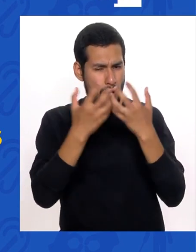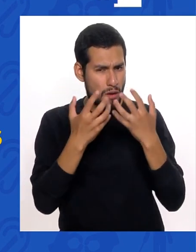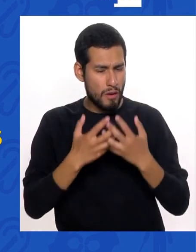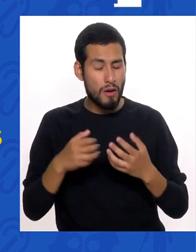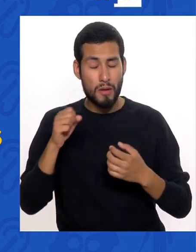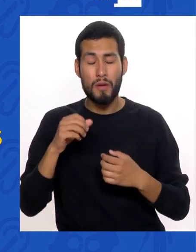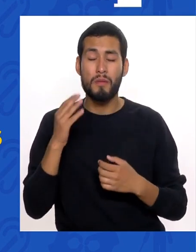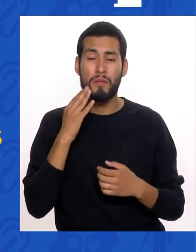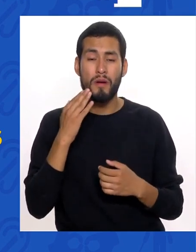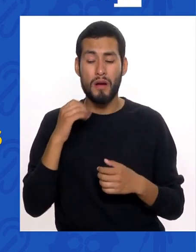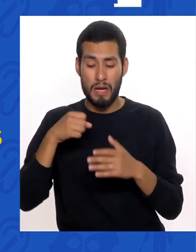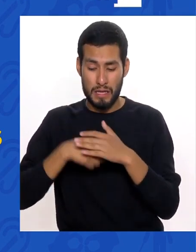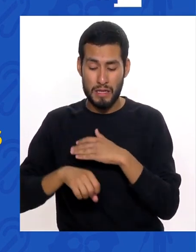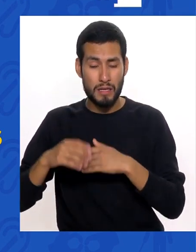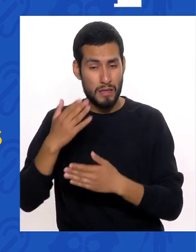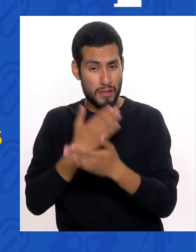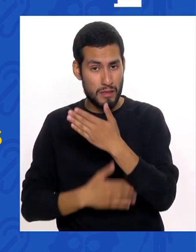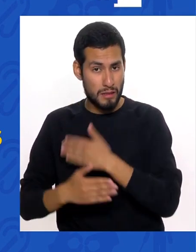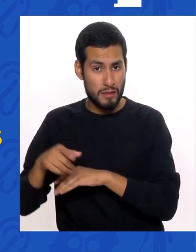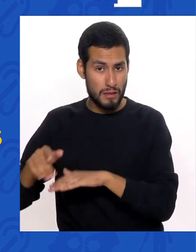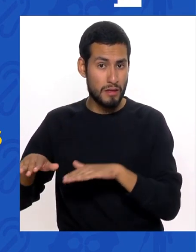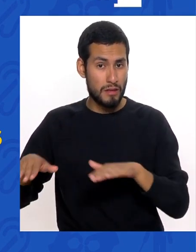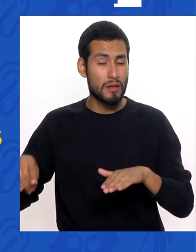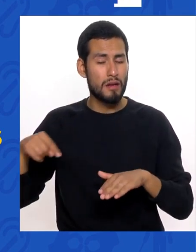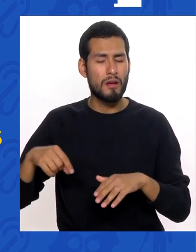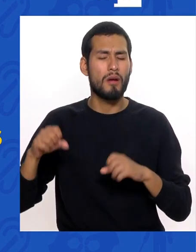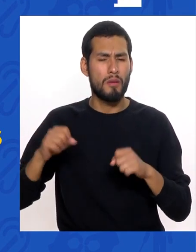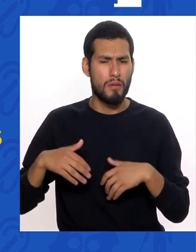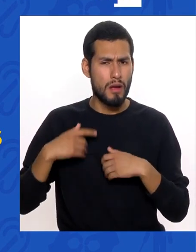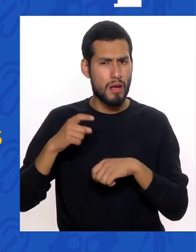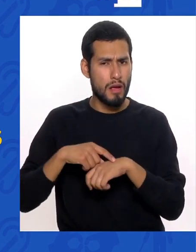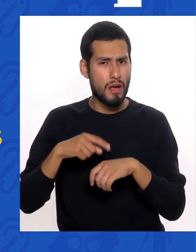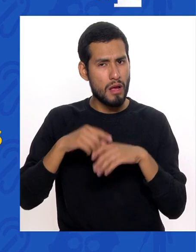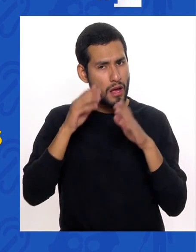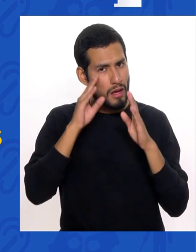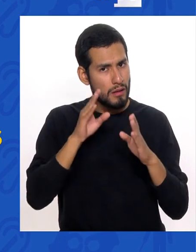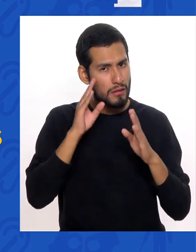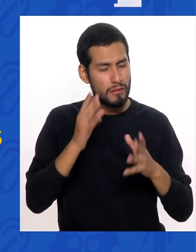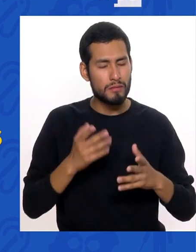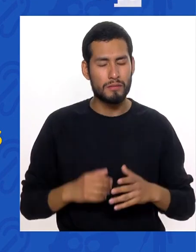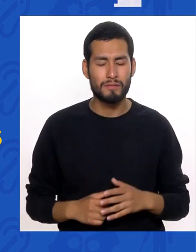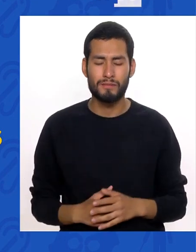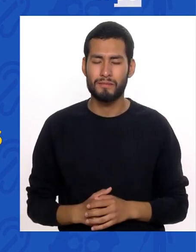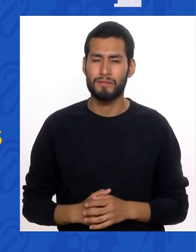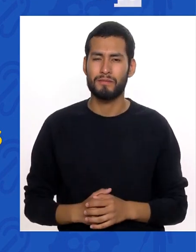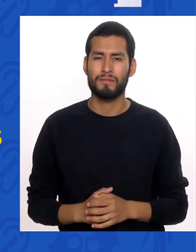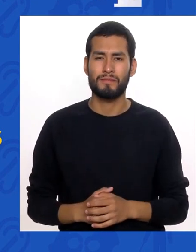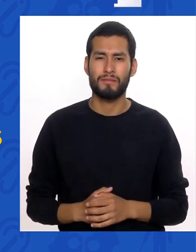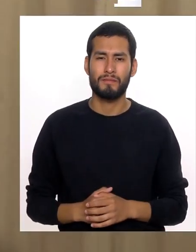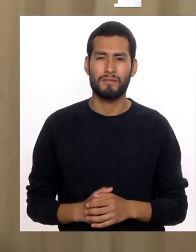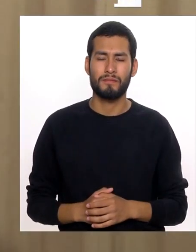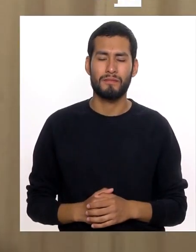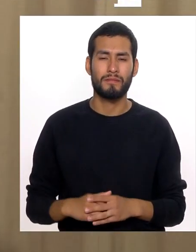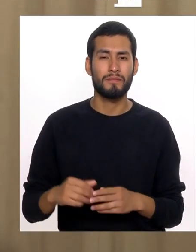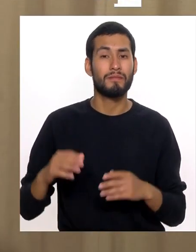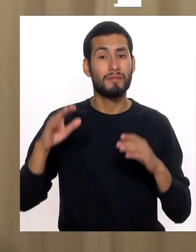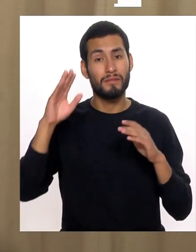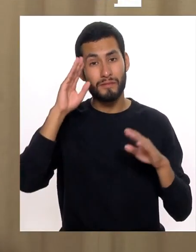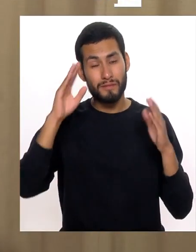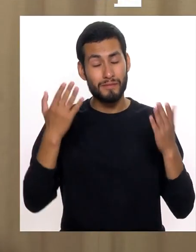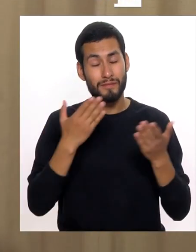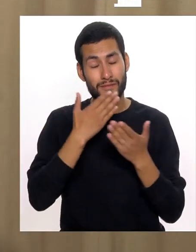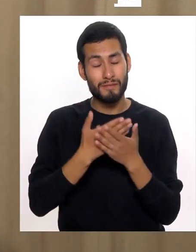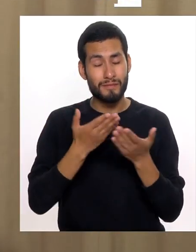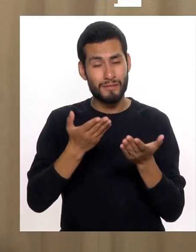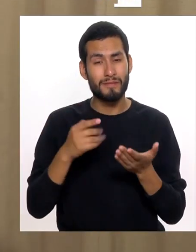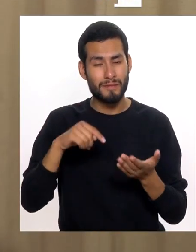A fin de que Madres con hijos Con discapacidad Puedan disponer De tiempo Para atenderlos Amigos Ya